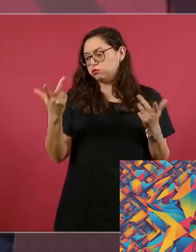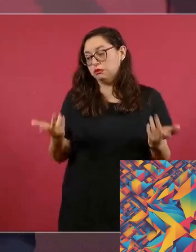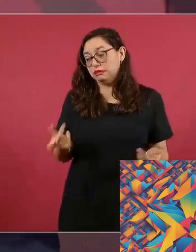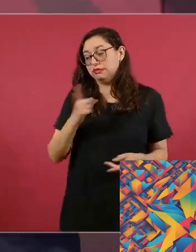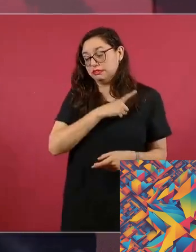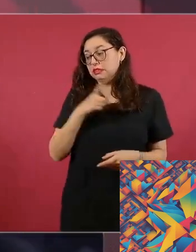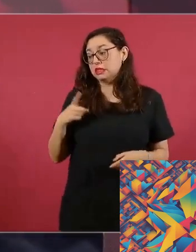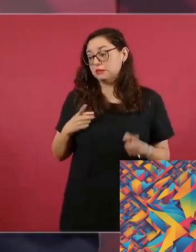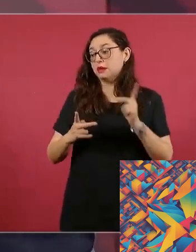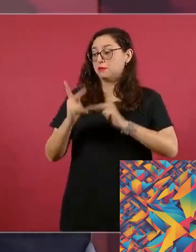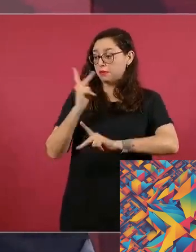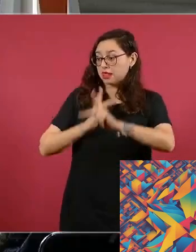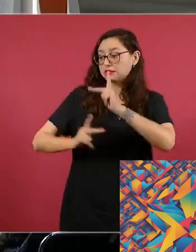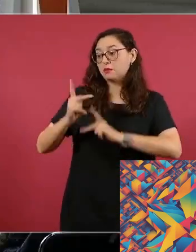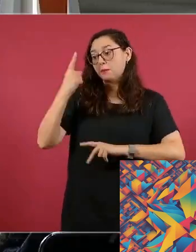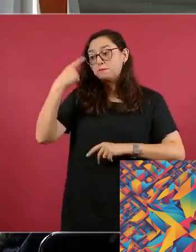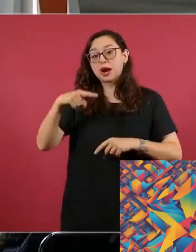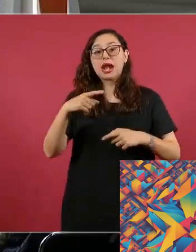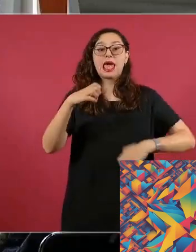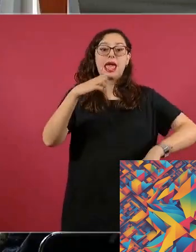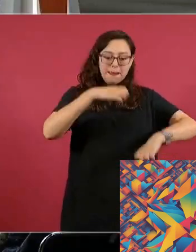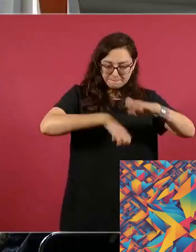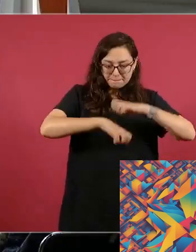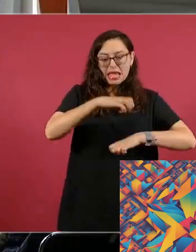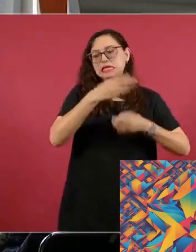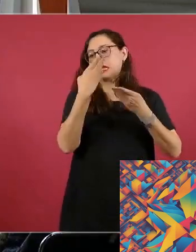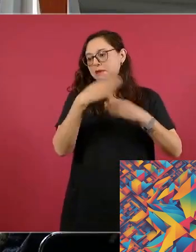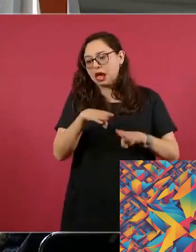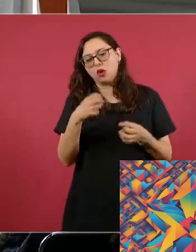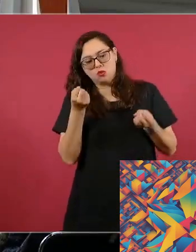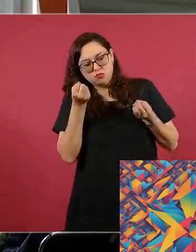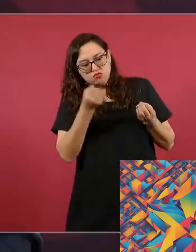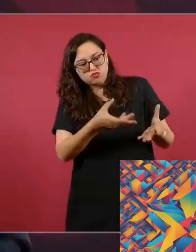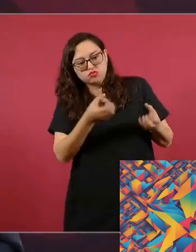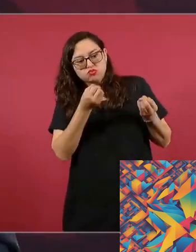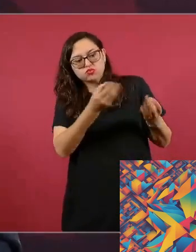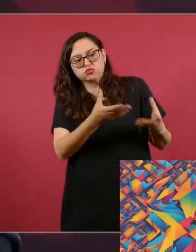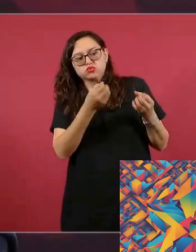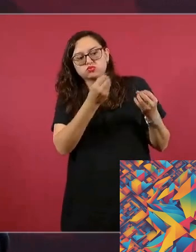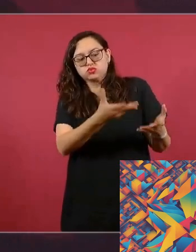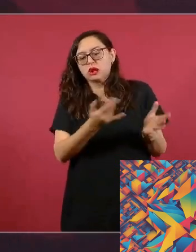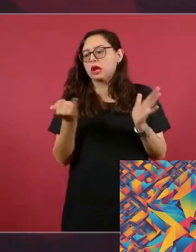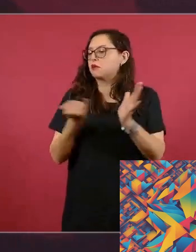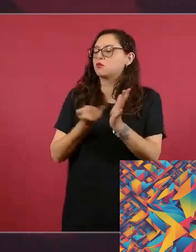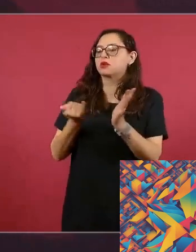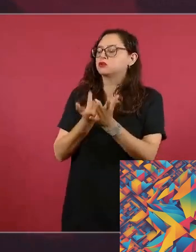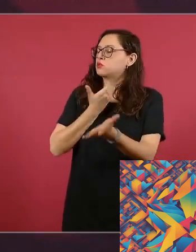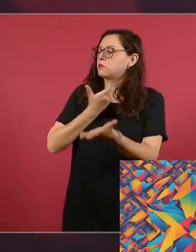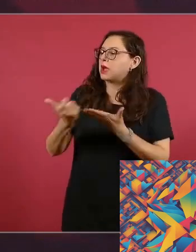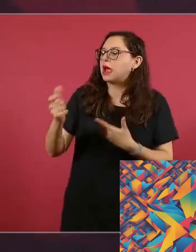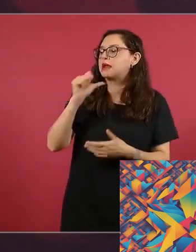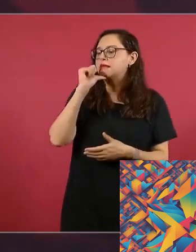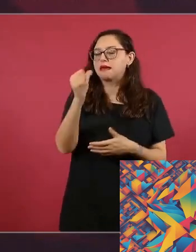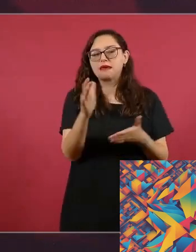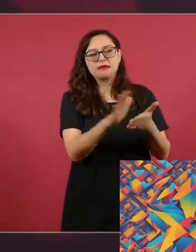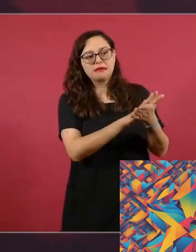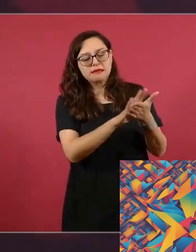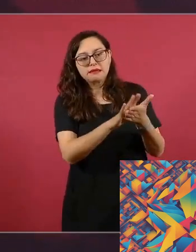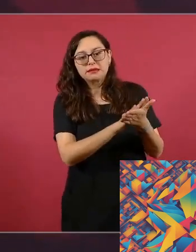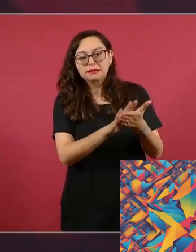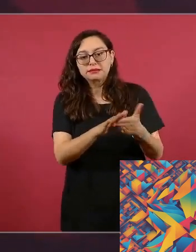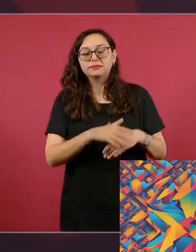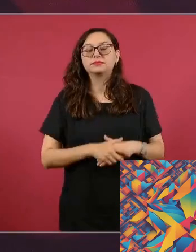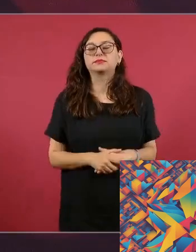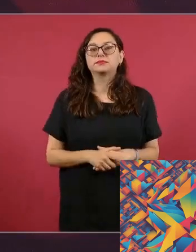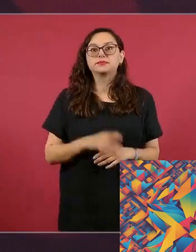muestra que los desafíos pueden convertirse en catalizadores de cambio positivo. Recordemos que muchas de las grandes transformaciones sociales